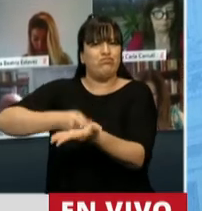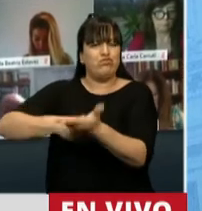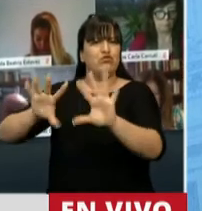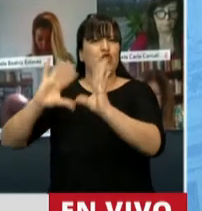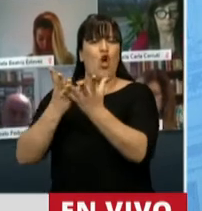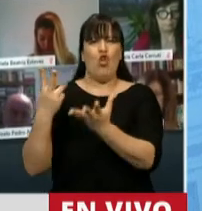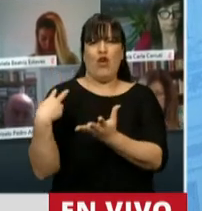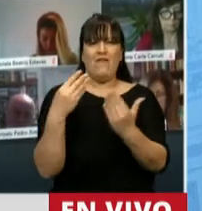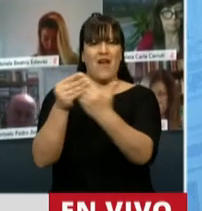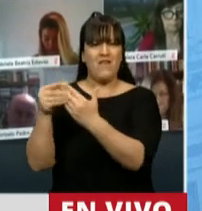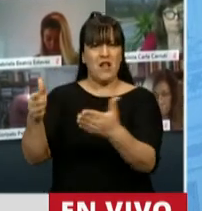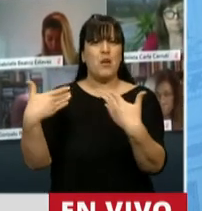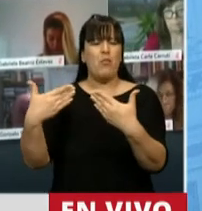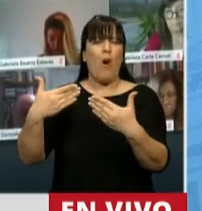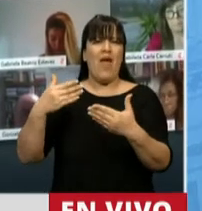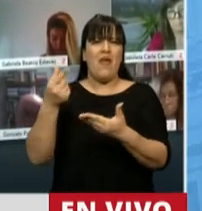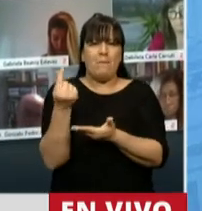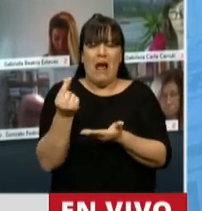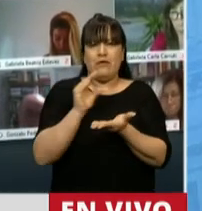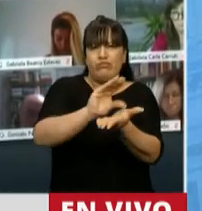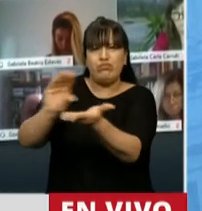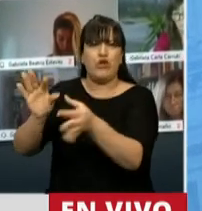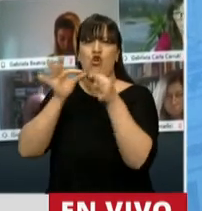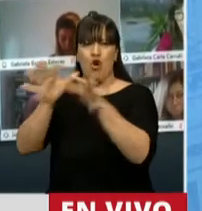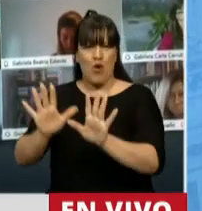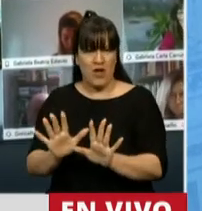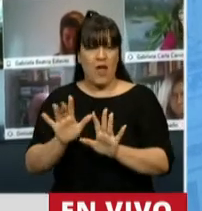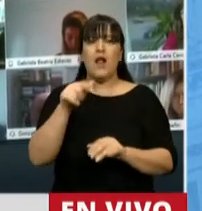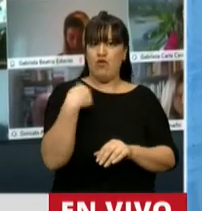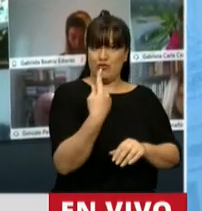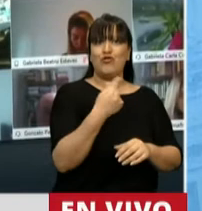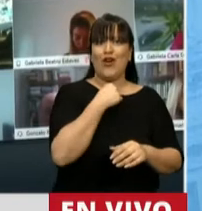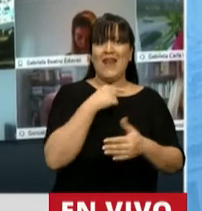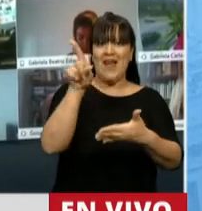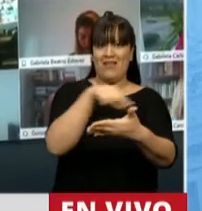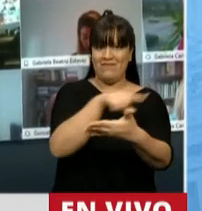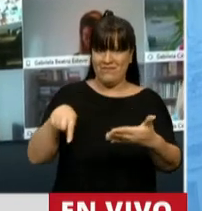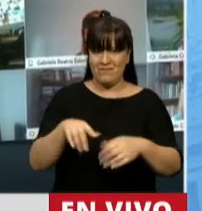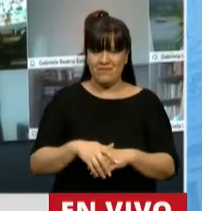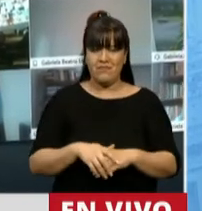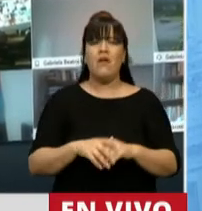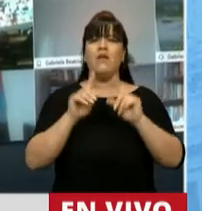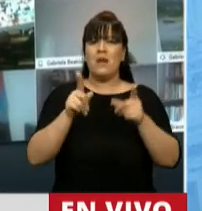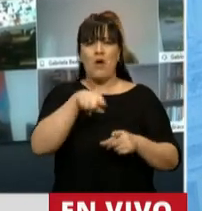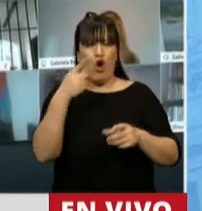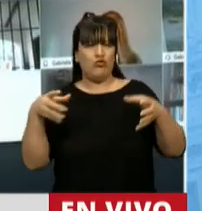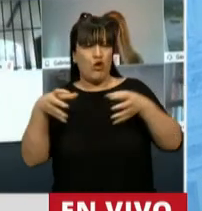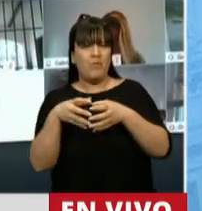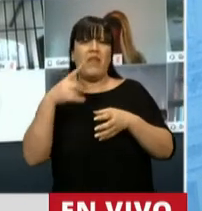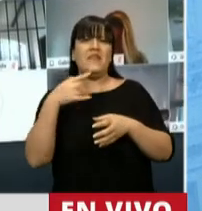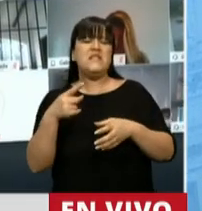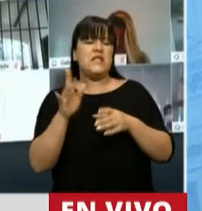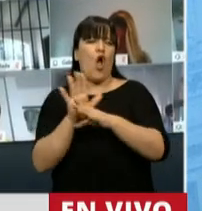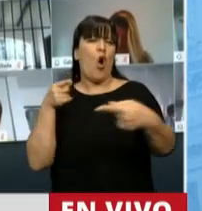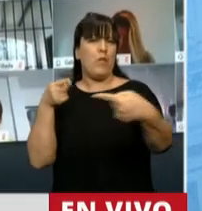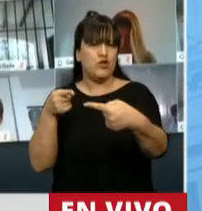reasignar partida. Incluso otros bloques que desde la palabra se dicen opositores y